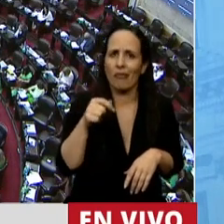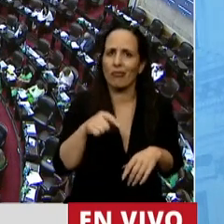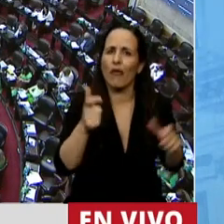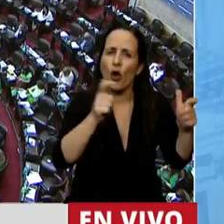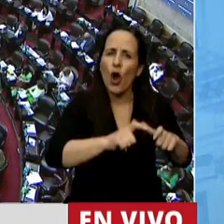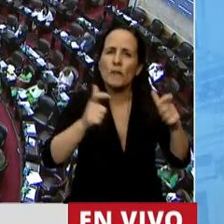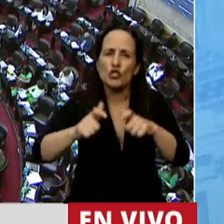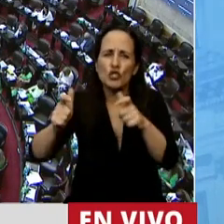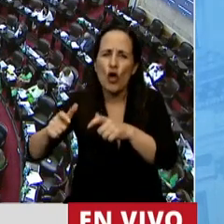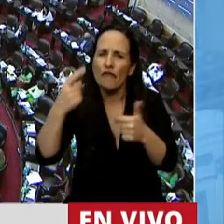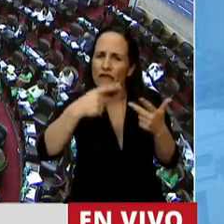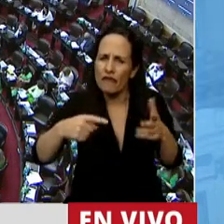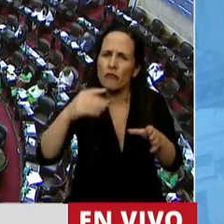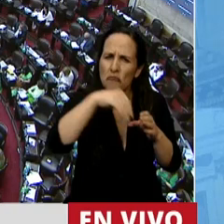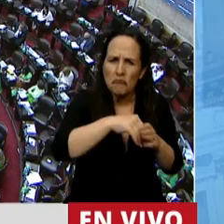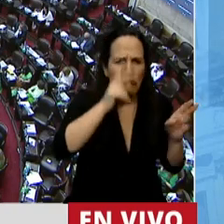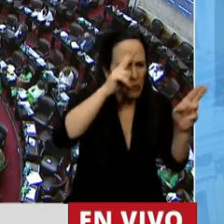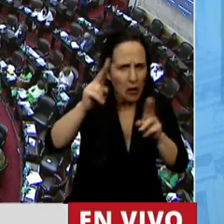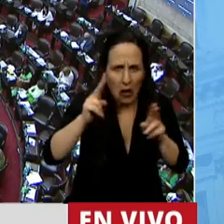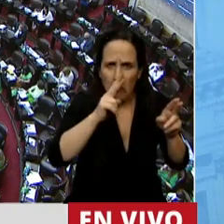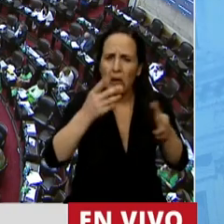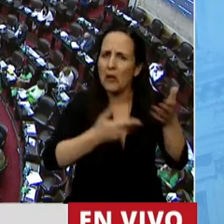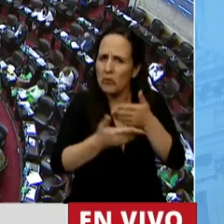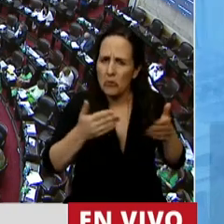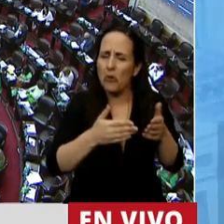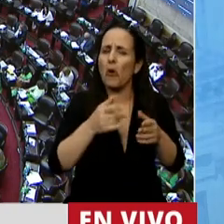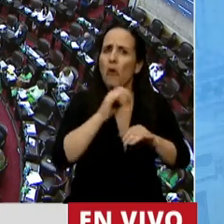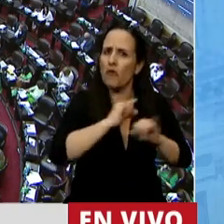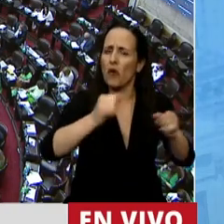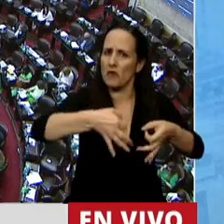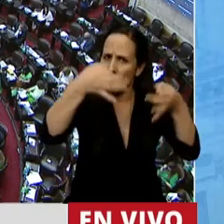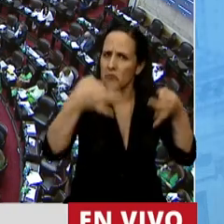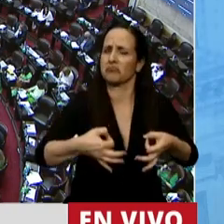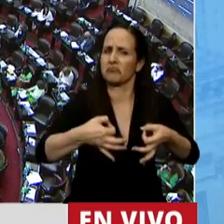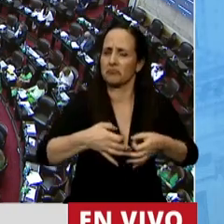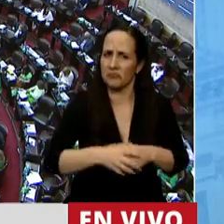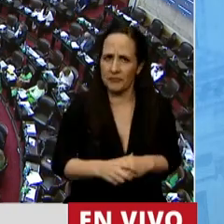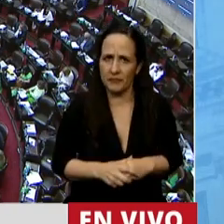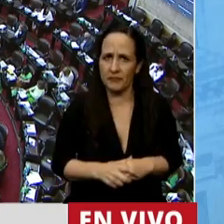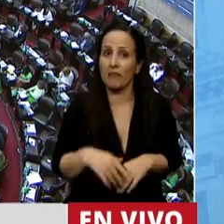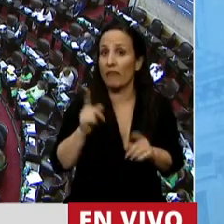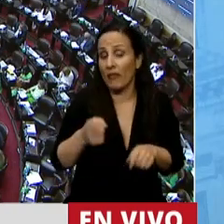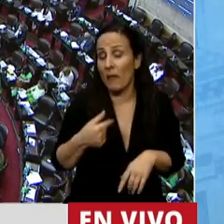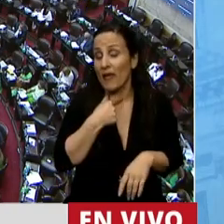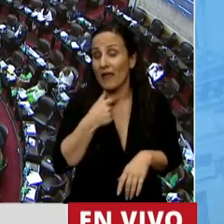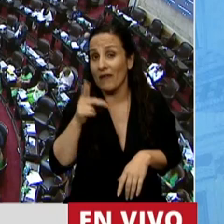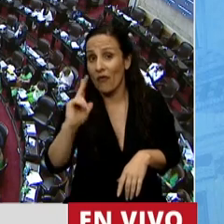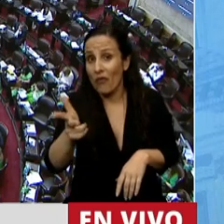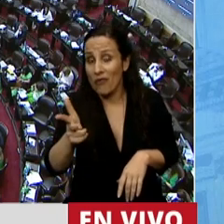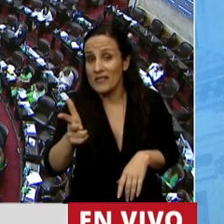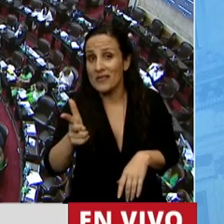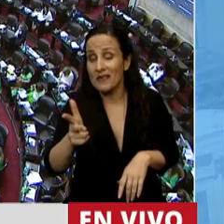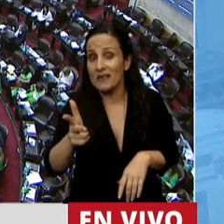las comisiones con absoluto respeto e información idónea. Y por otro lado quiero decir, señor Presidente,